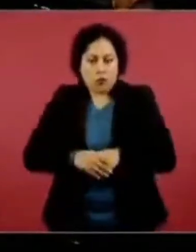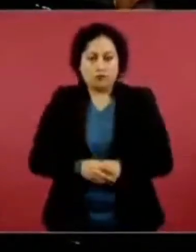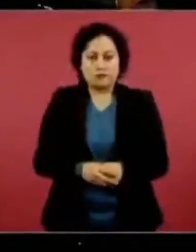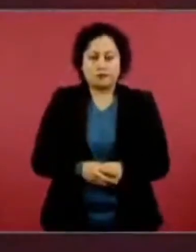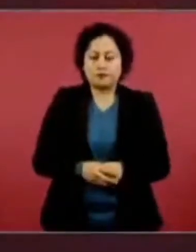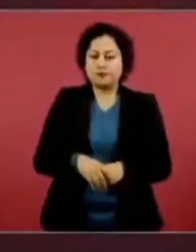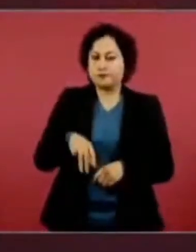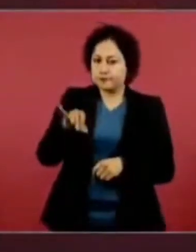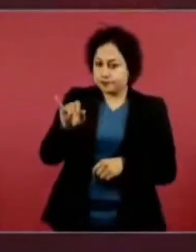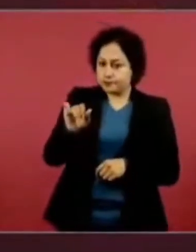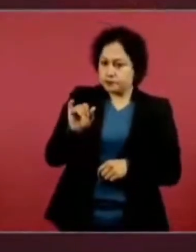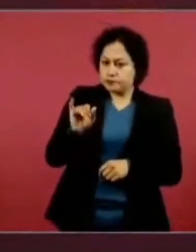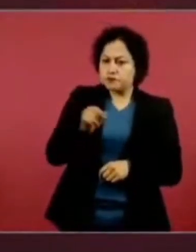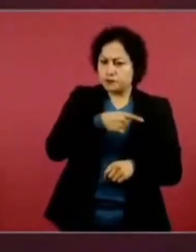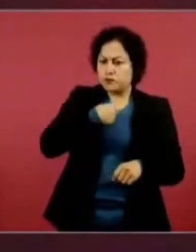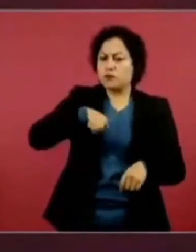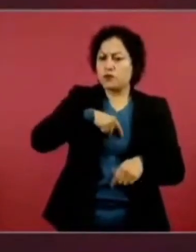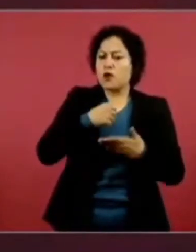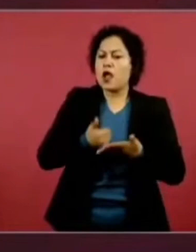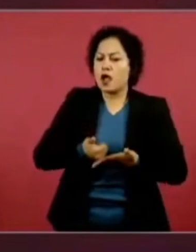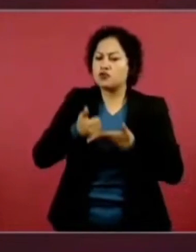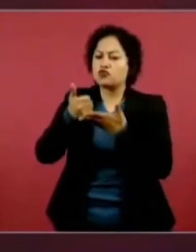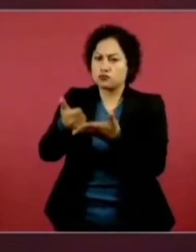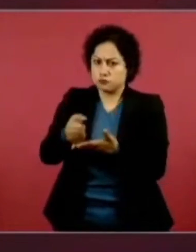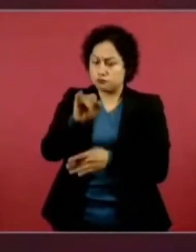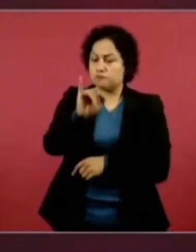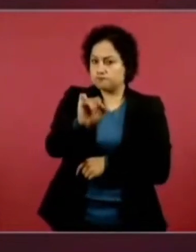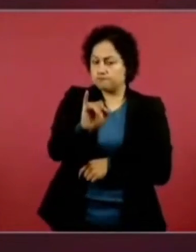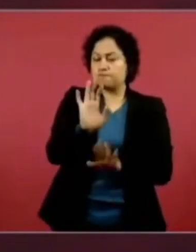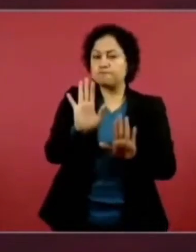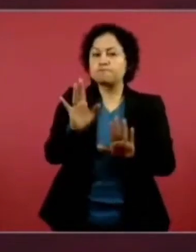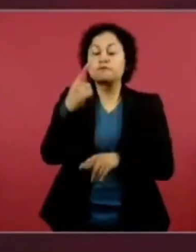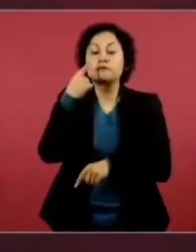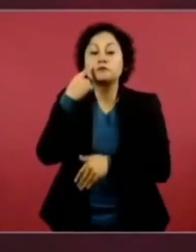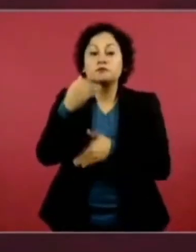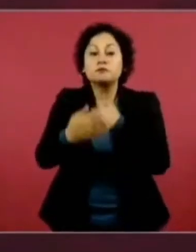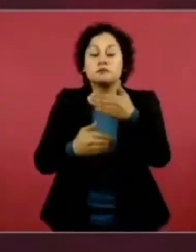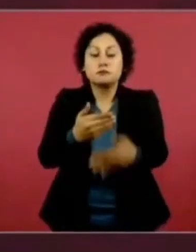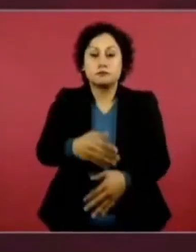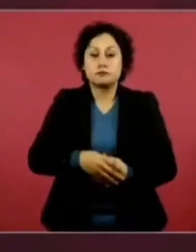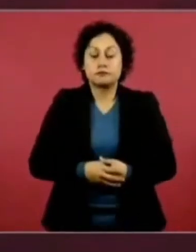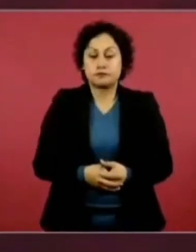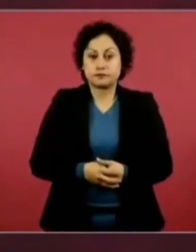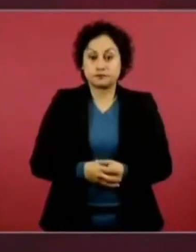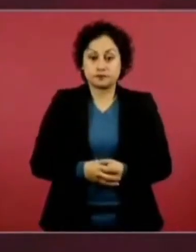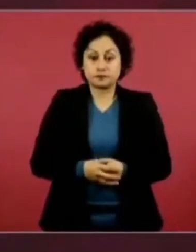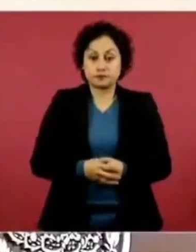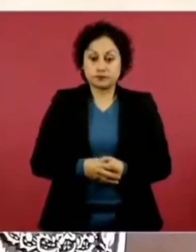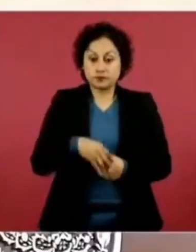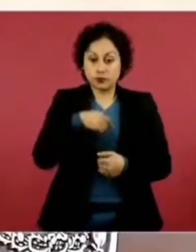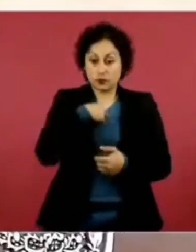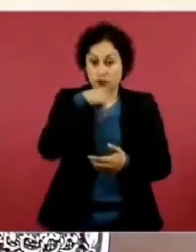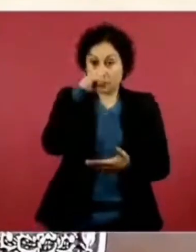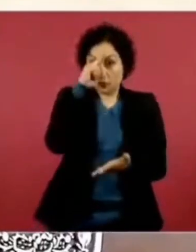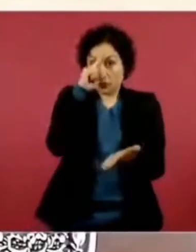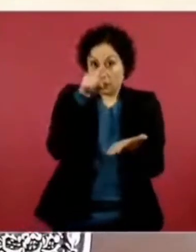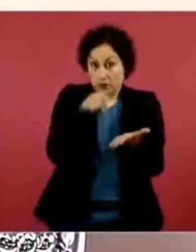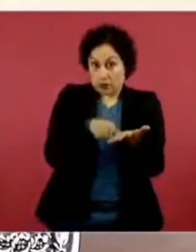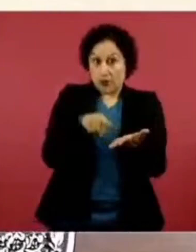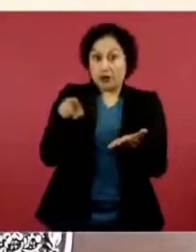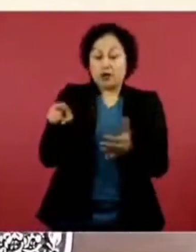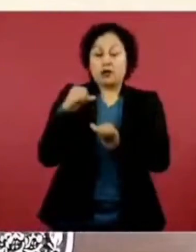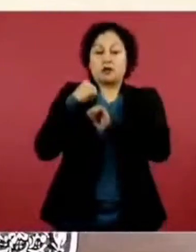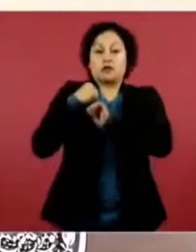vemos, sí apoyamos. Creo que lo puede ver la secretaria de